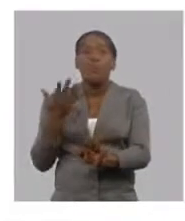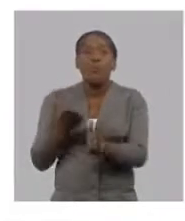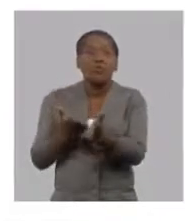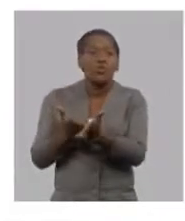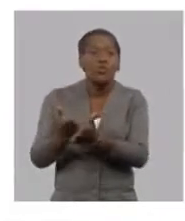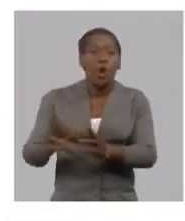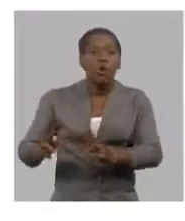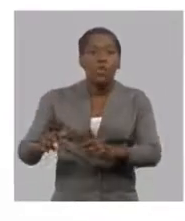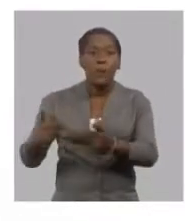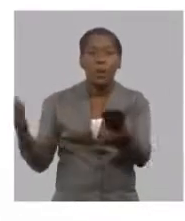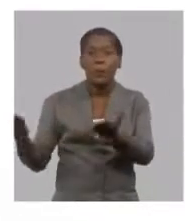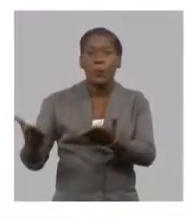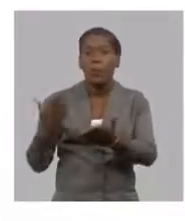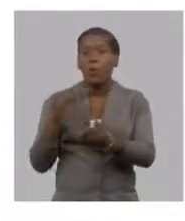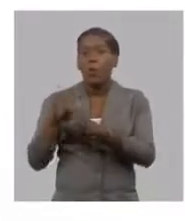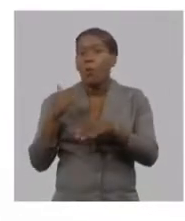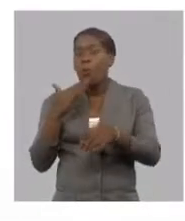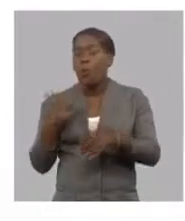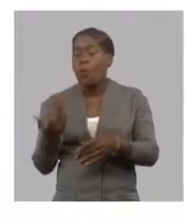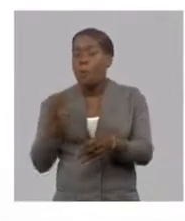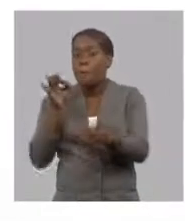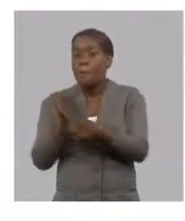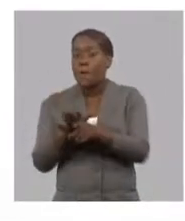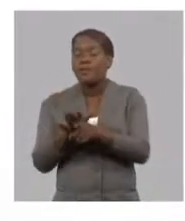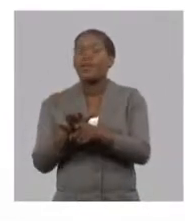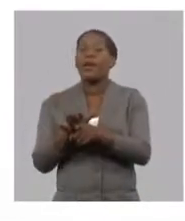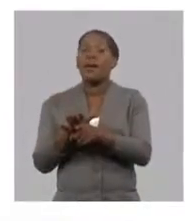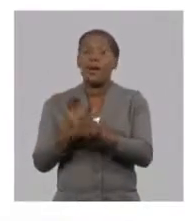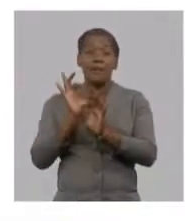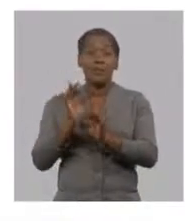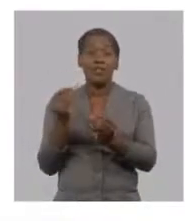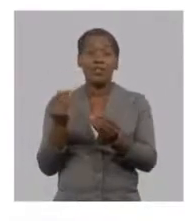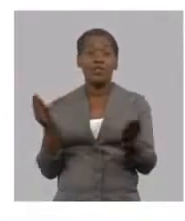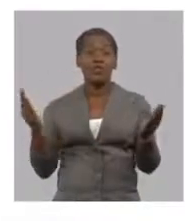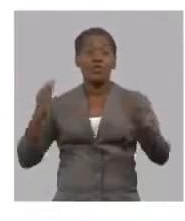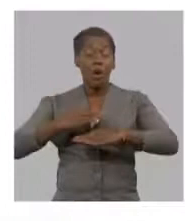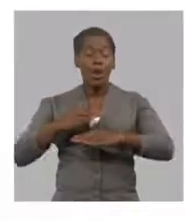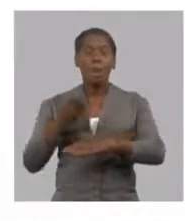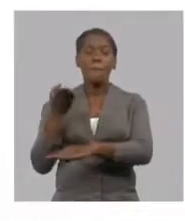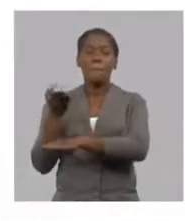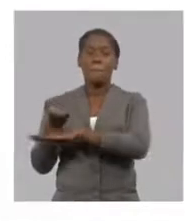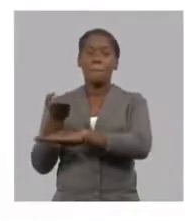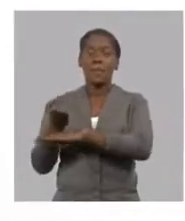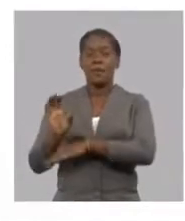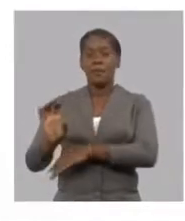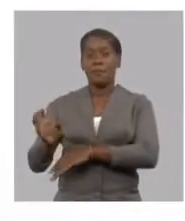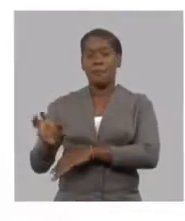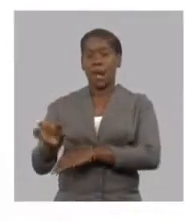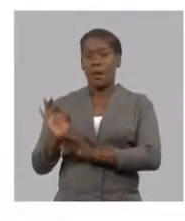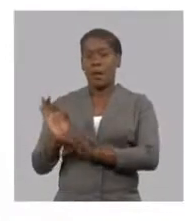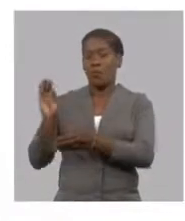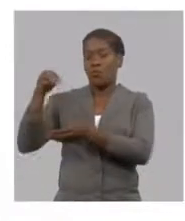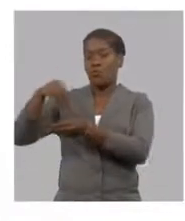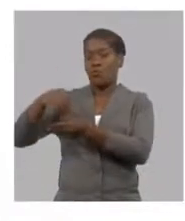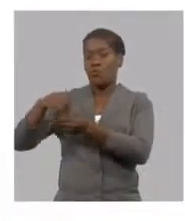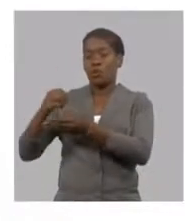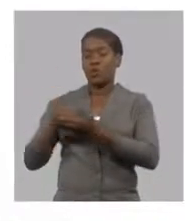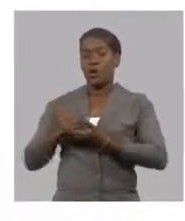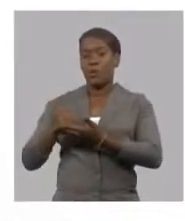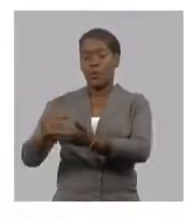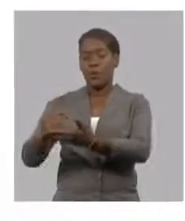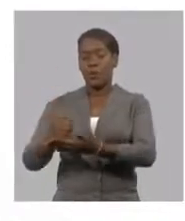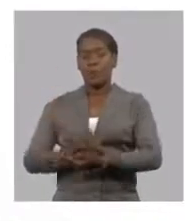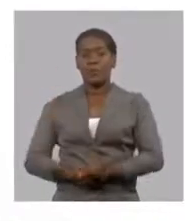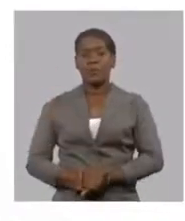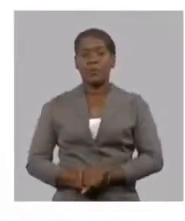producción no quiere decir que sea a todos los productores por igual pero si las producciones van siendo los rendimientos van siendo